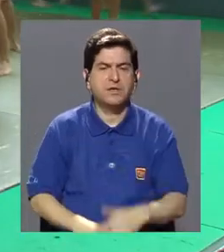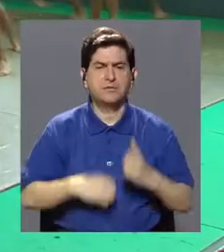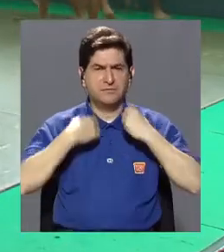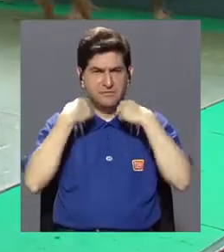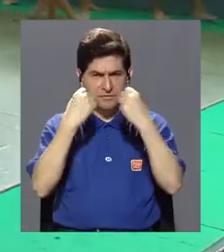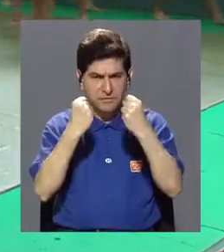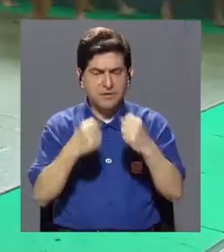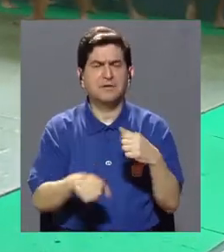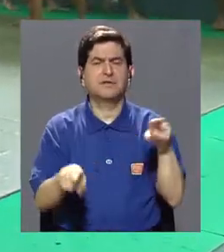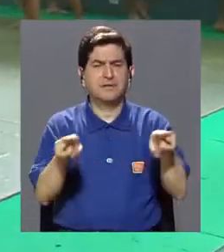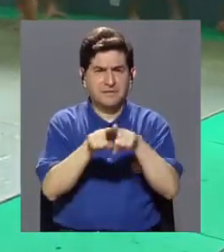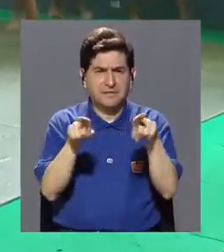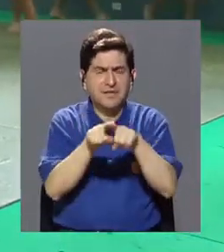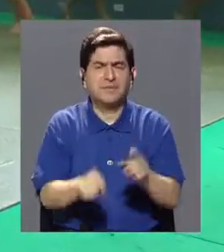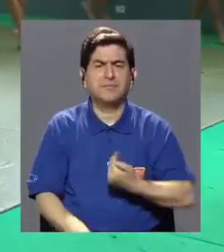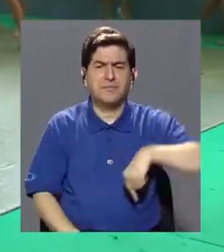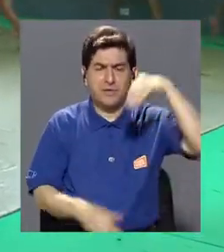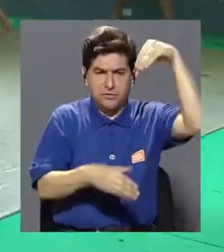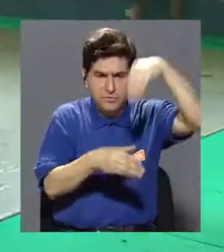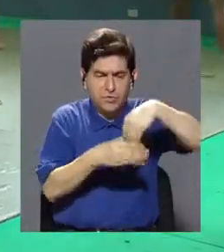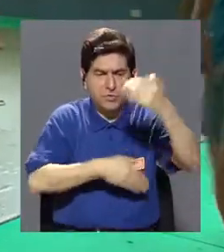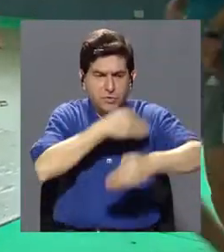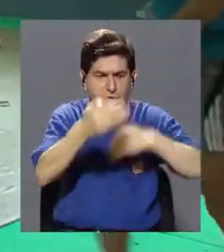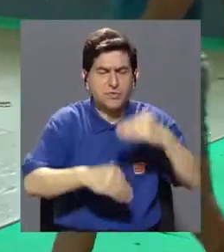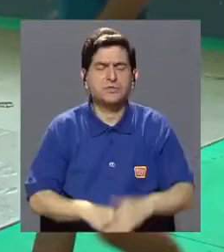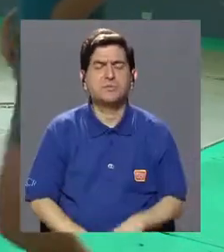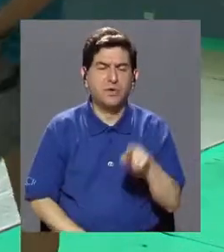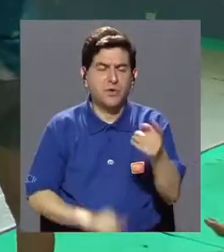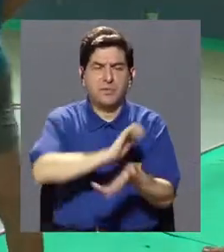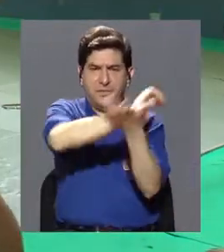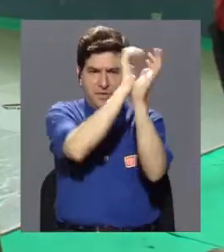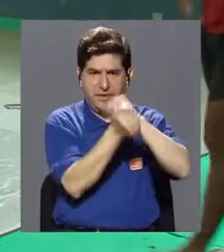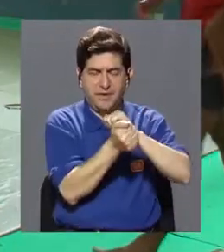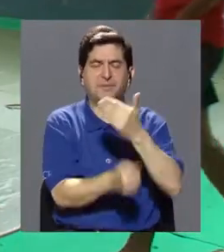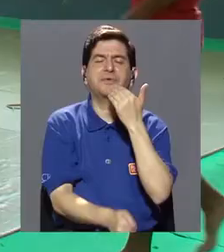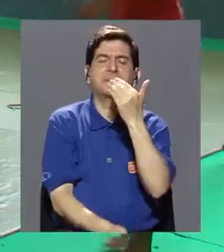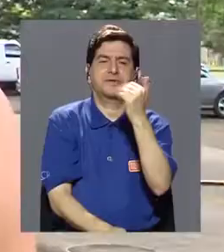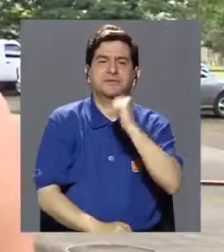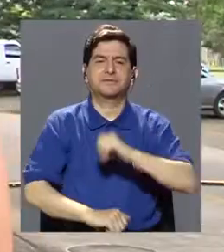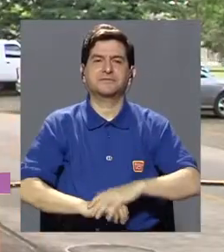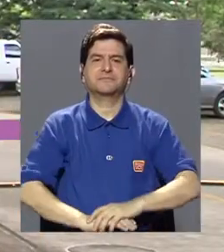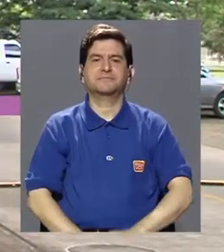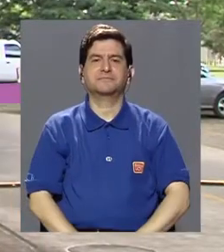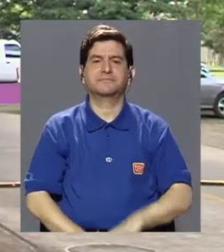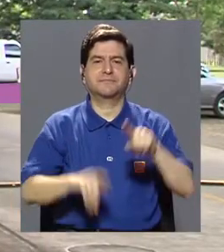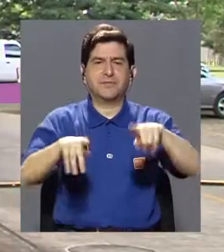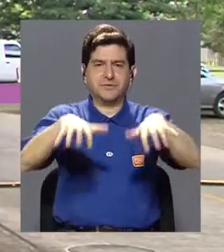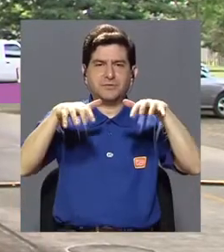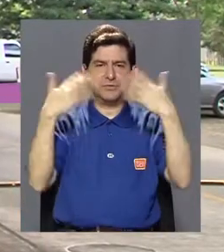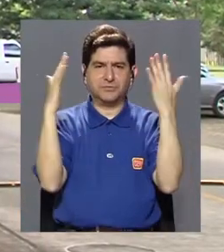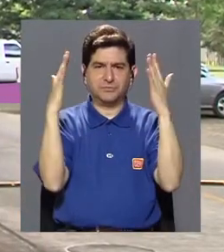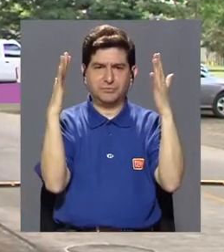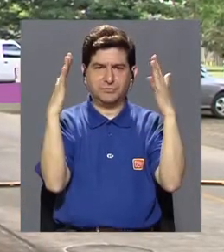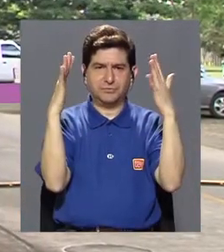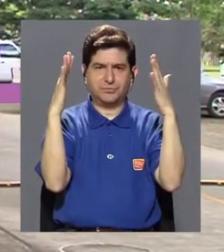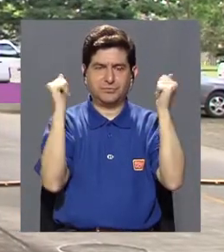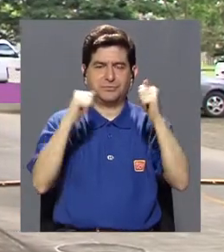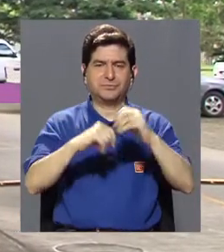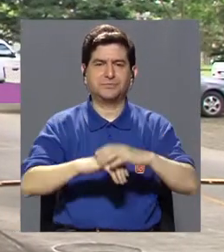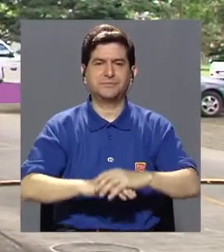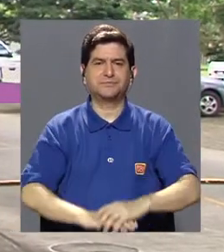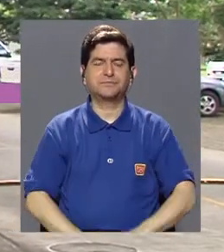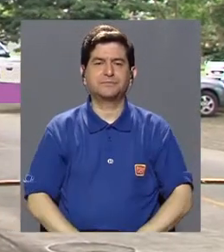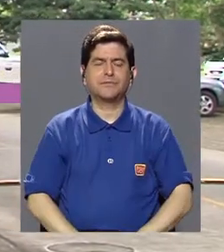fortalecer y para también ser parte de este proceso de generaciones de cambios. Muchas gracias. Pues muy orgullosa, para mí es un honor estar